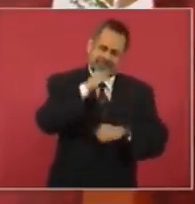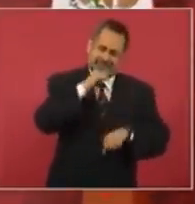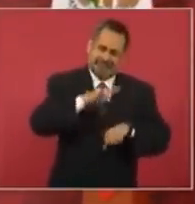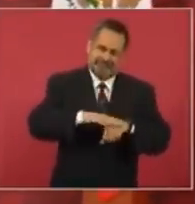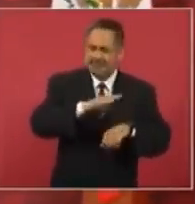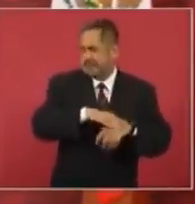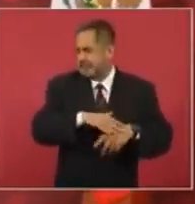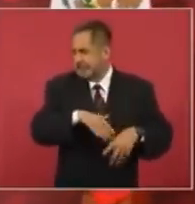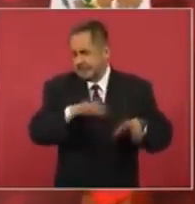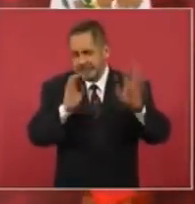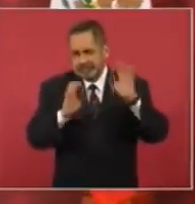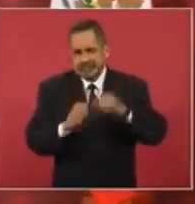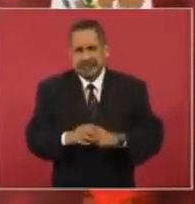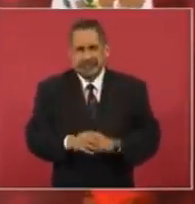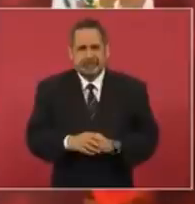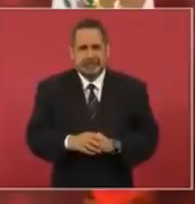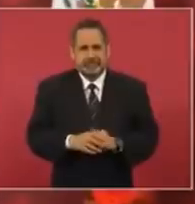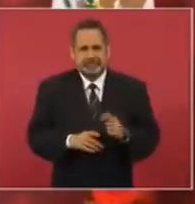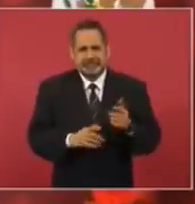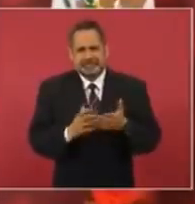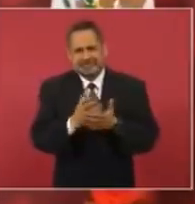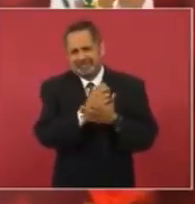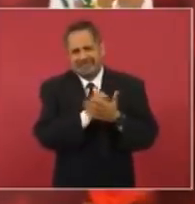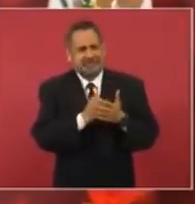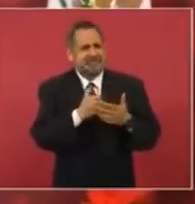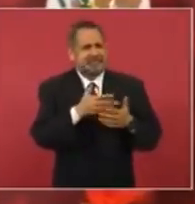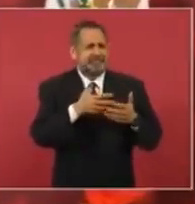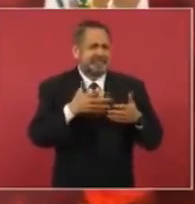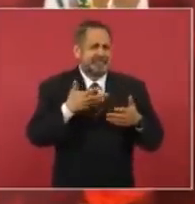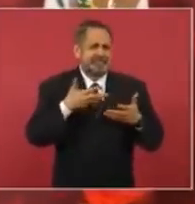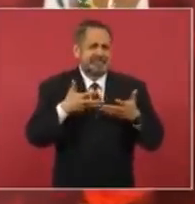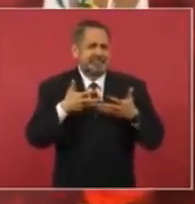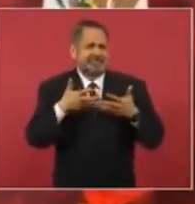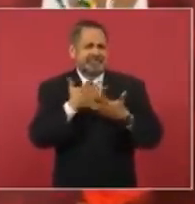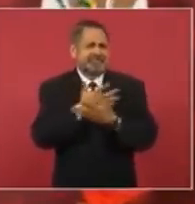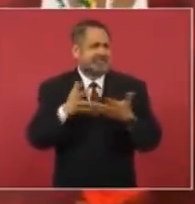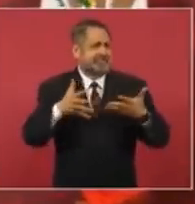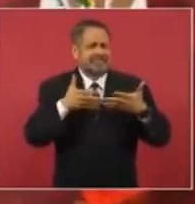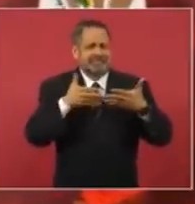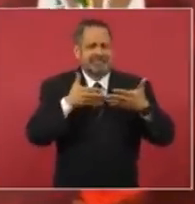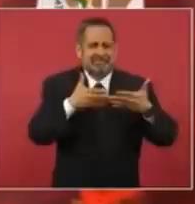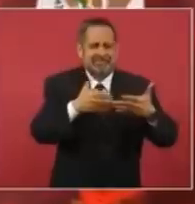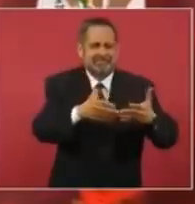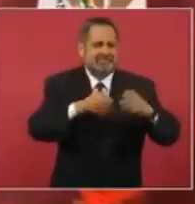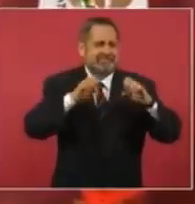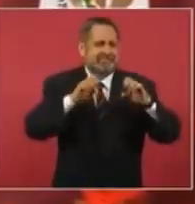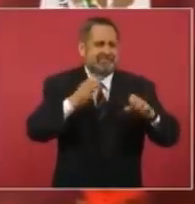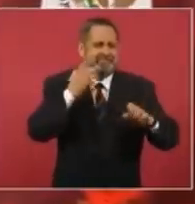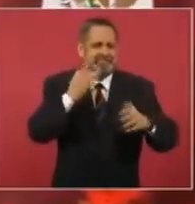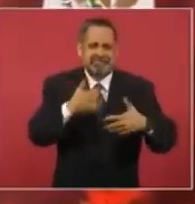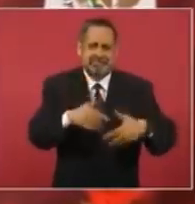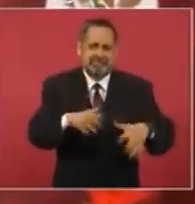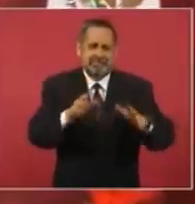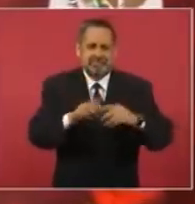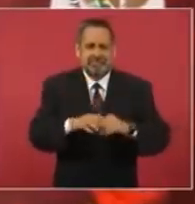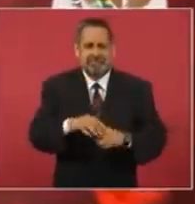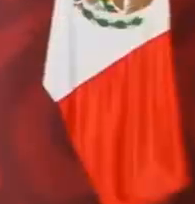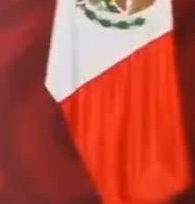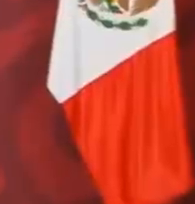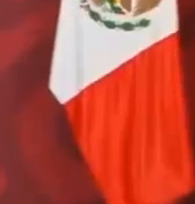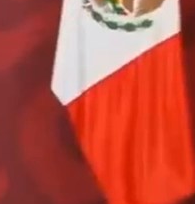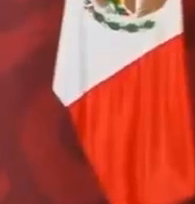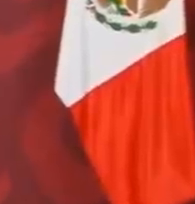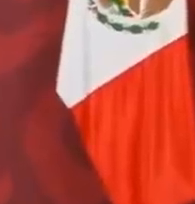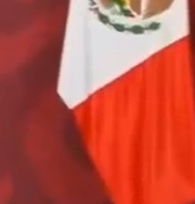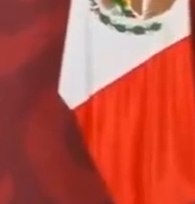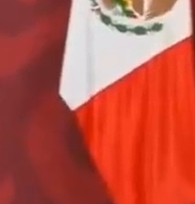No, pues, esos tienen yates, ya lo he dicho, de 250 millones